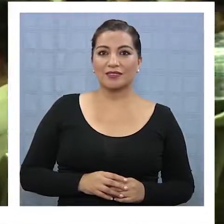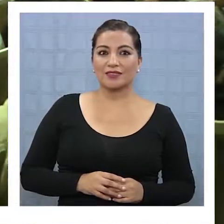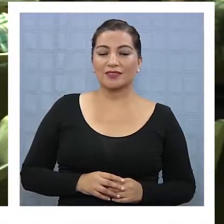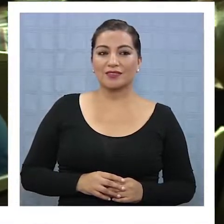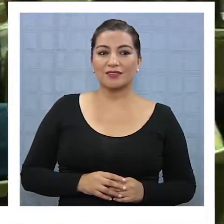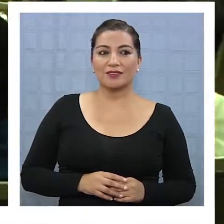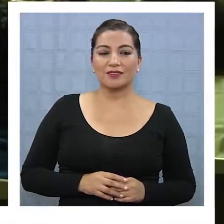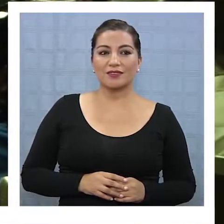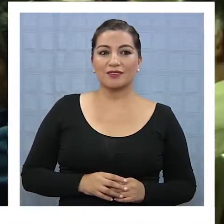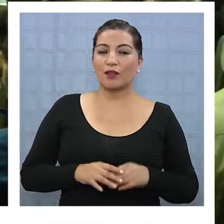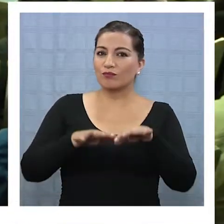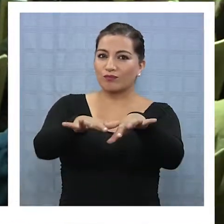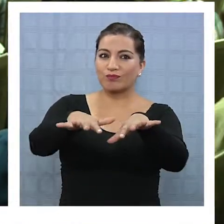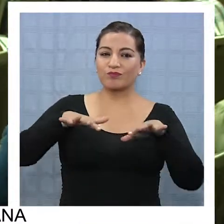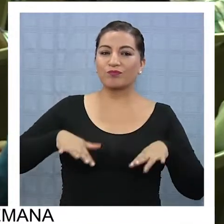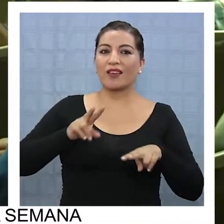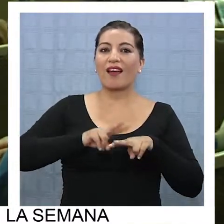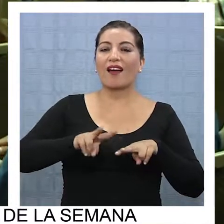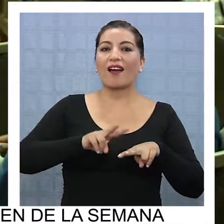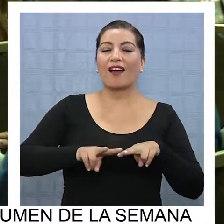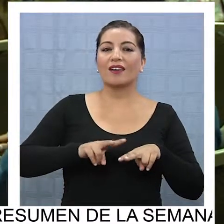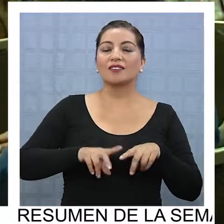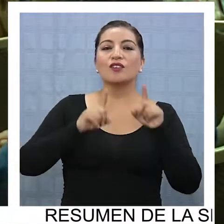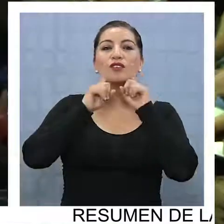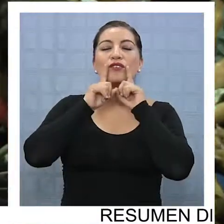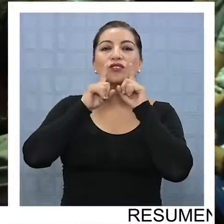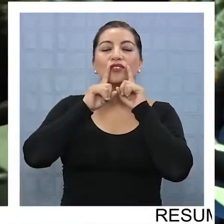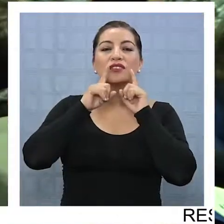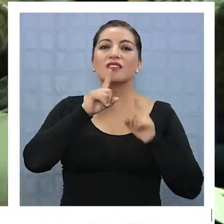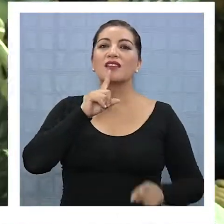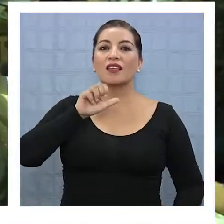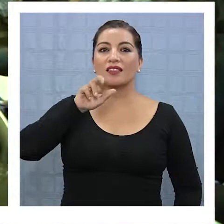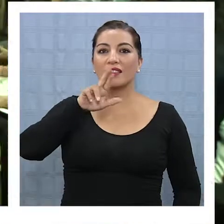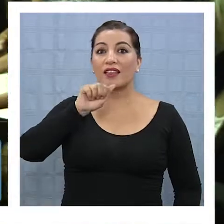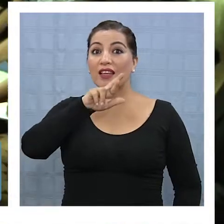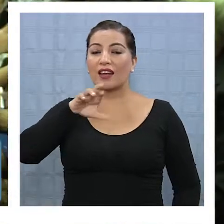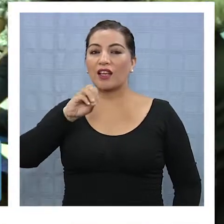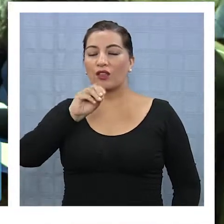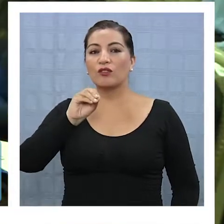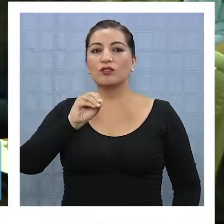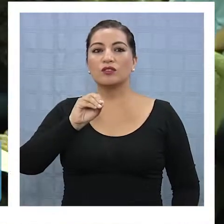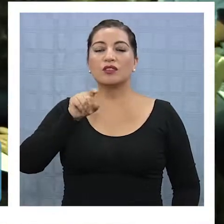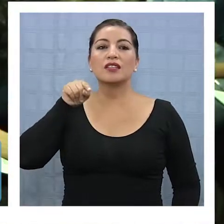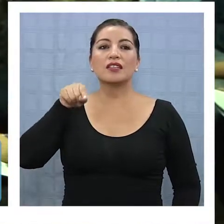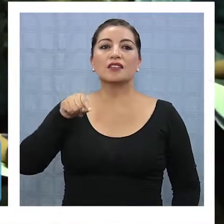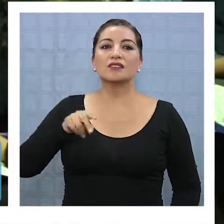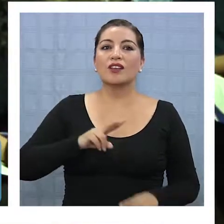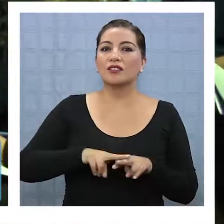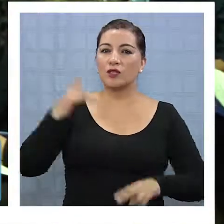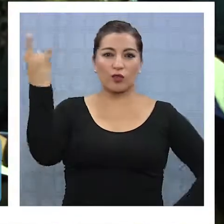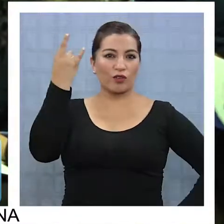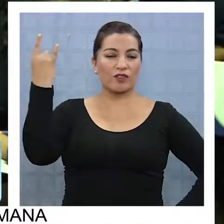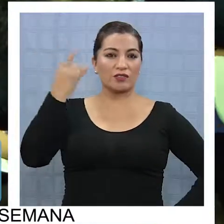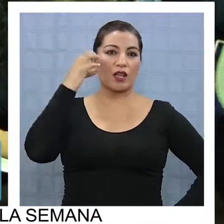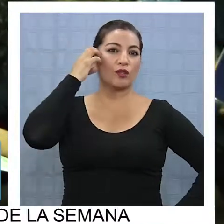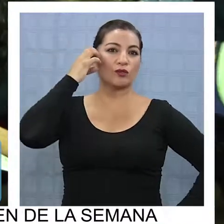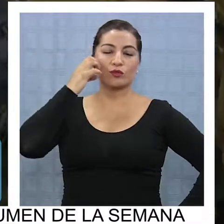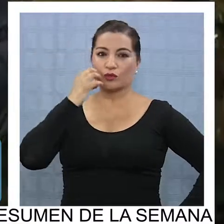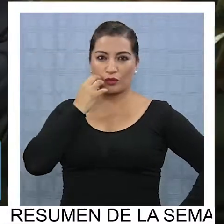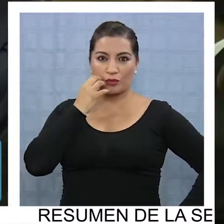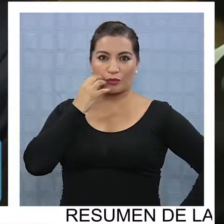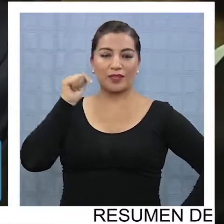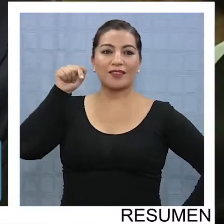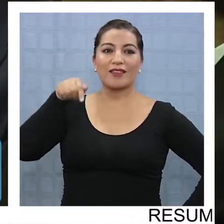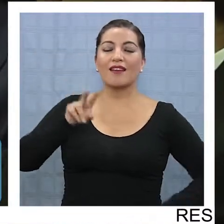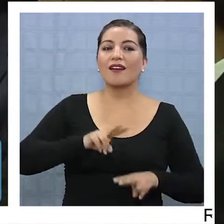En un acto realizado en el Hotel Terrado Suite, la Facultad de Investigación, Innovación y Postgrados de la Universidad Arturo Prat,